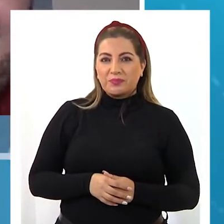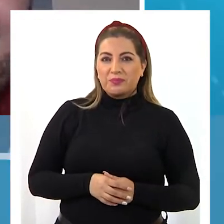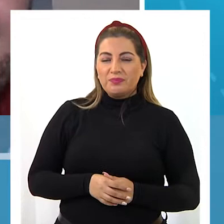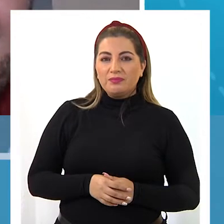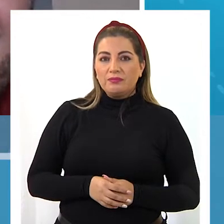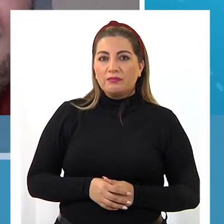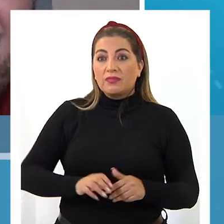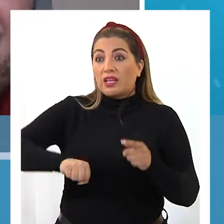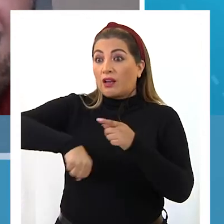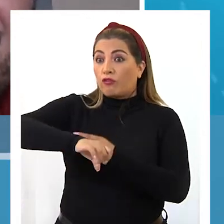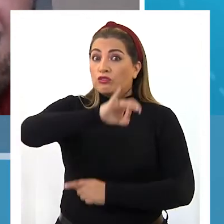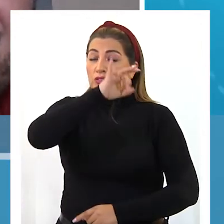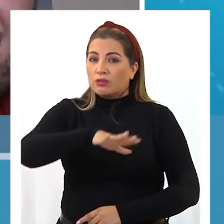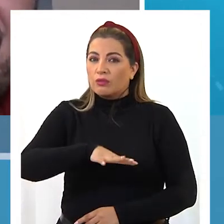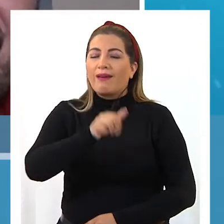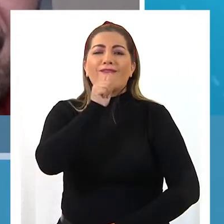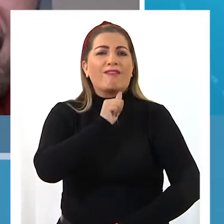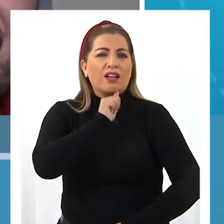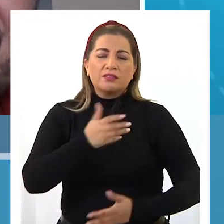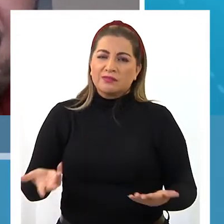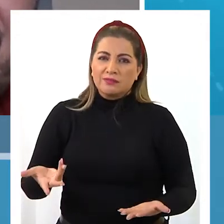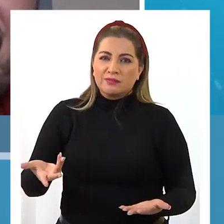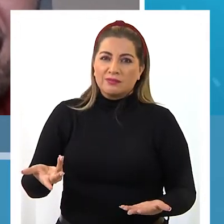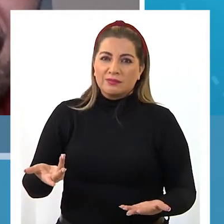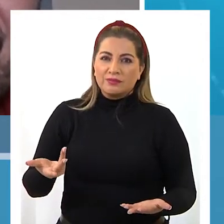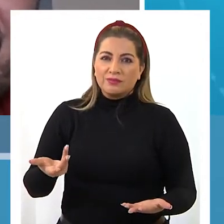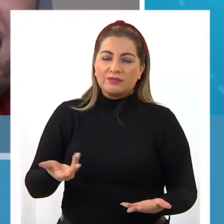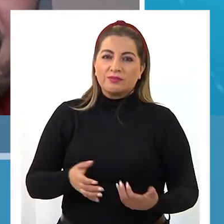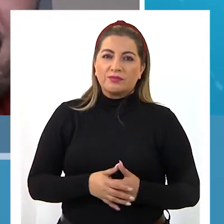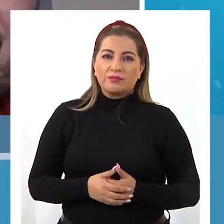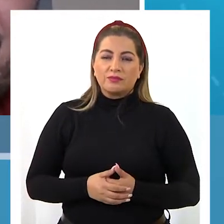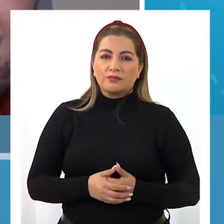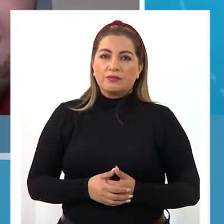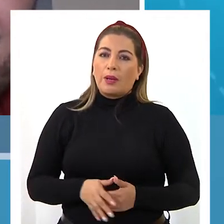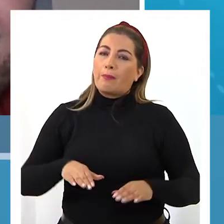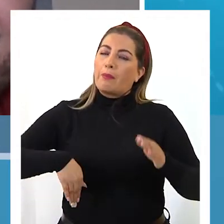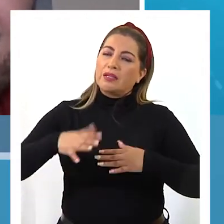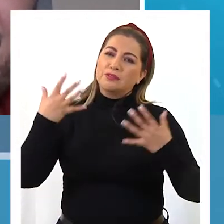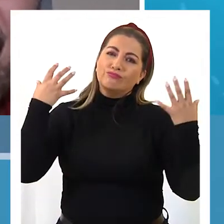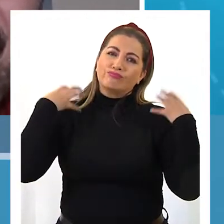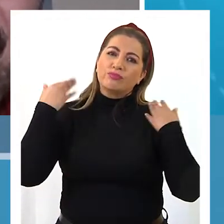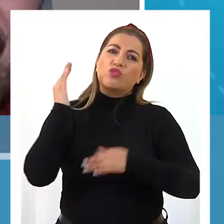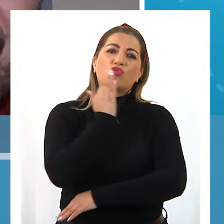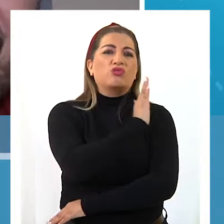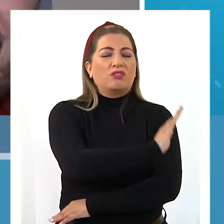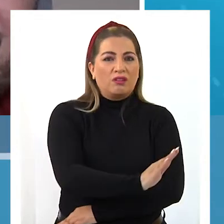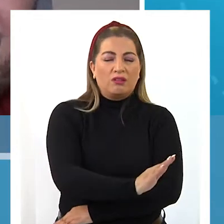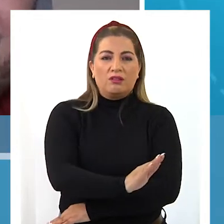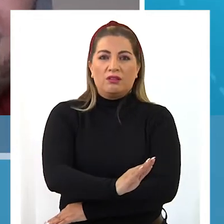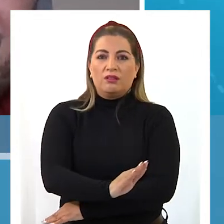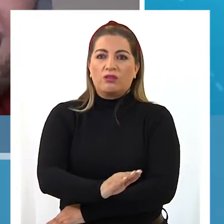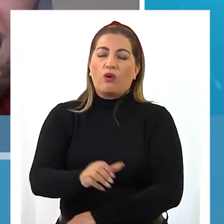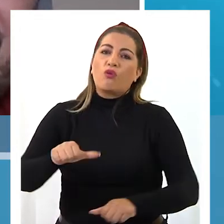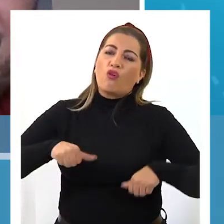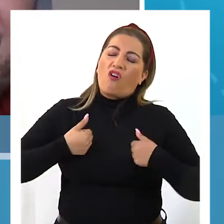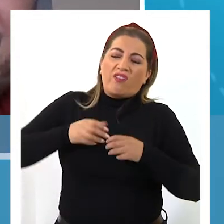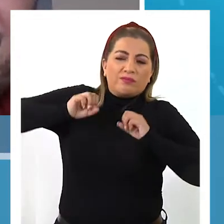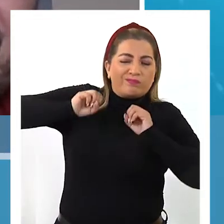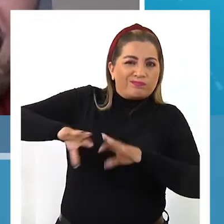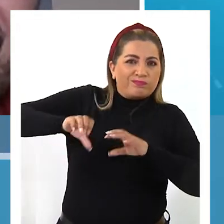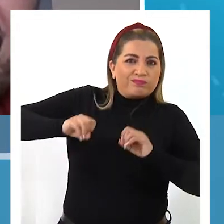El fútbol chileno está bien. Lo que le falta al fútbol chileno es comprometerse más con niños, con el fútbol formativo que